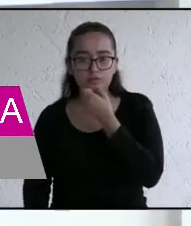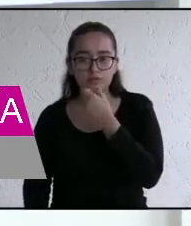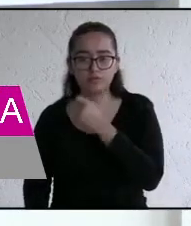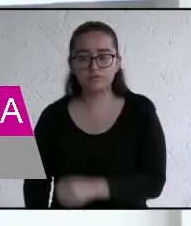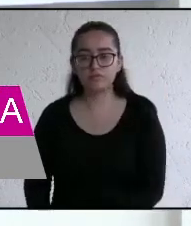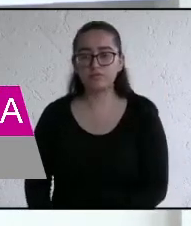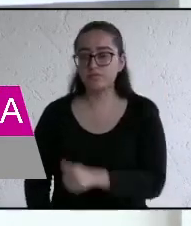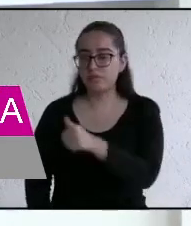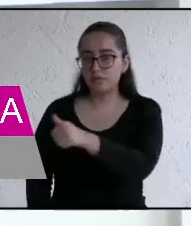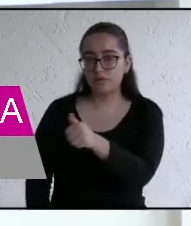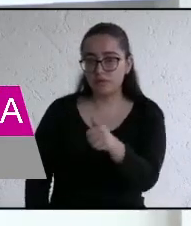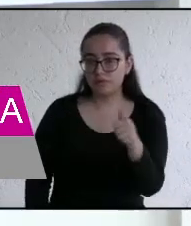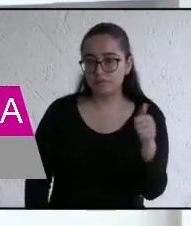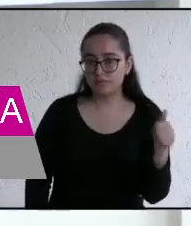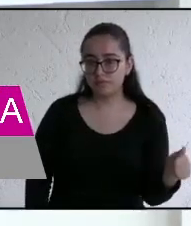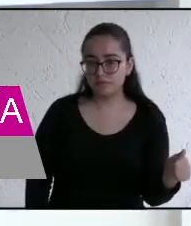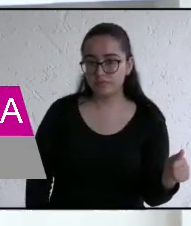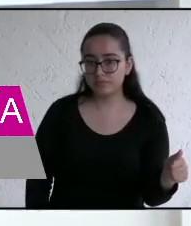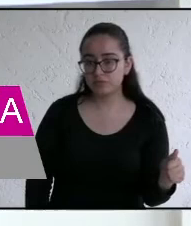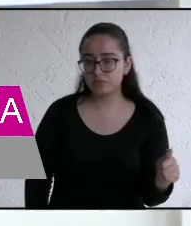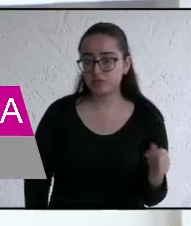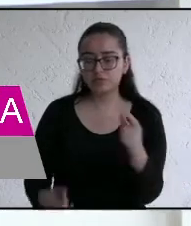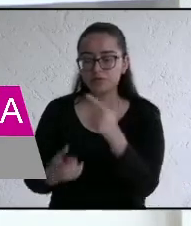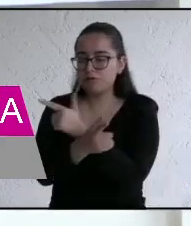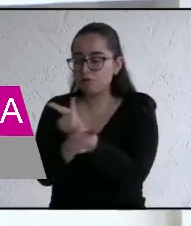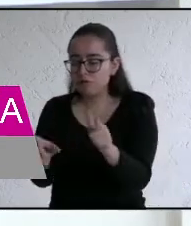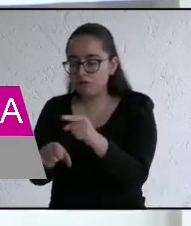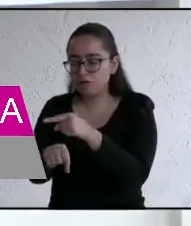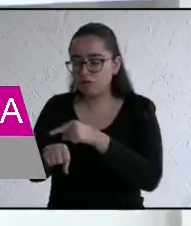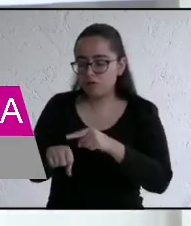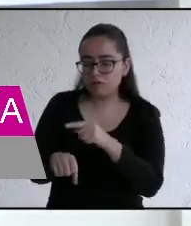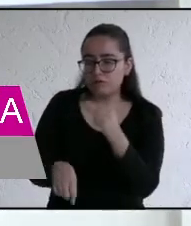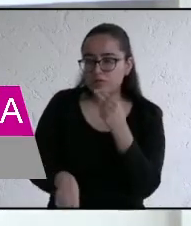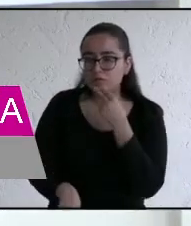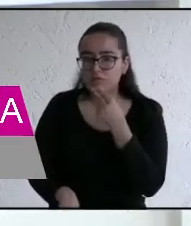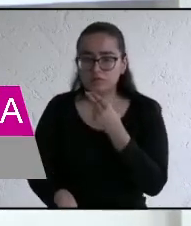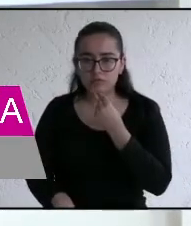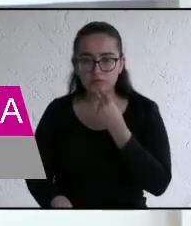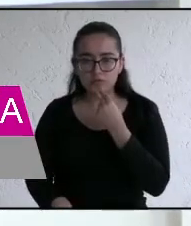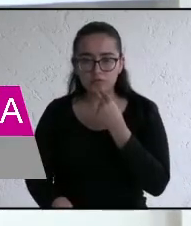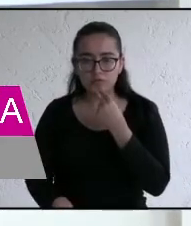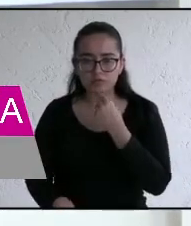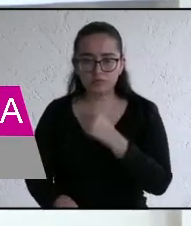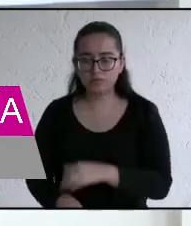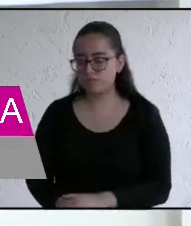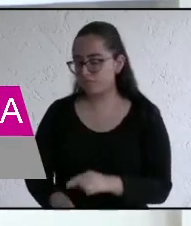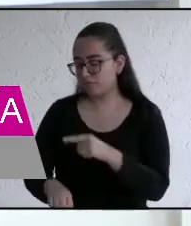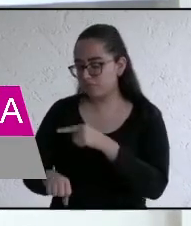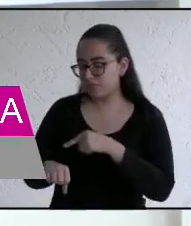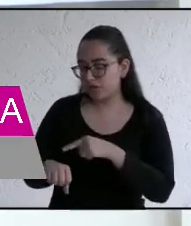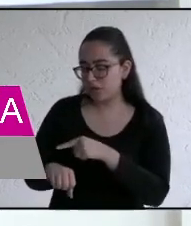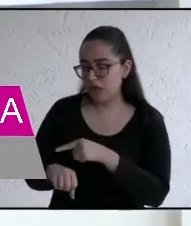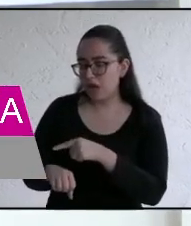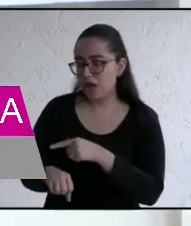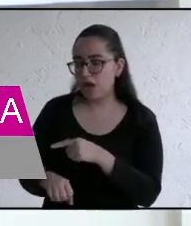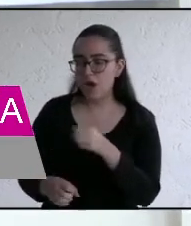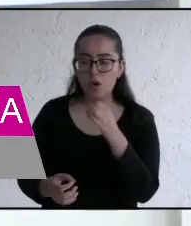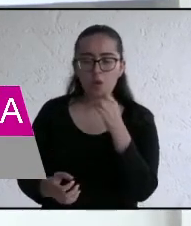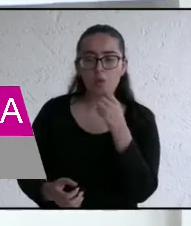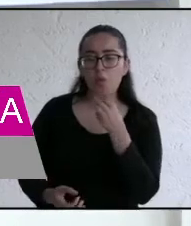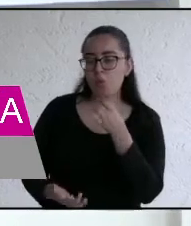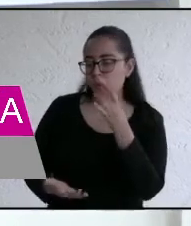cada uno de los participantes podrá administrar el tiempo para usarlo como considere. El tiempo lo puede usar en una sola